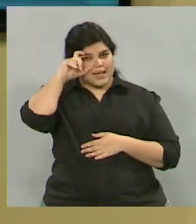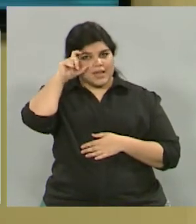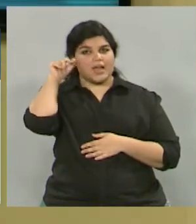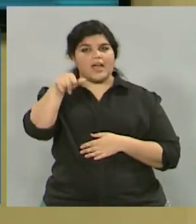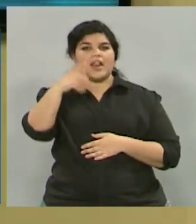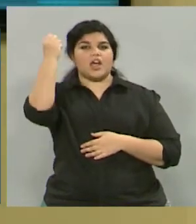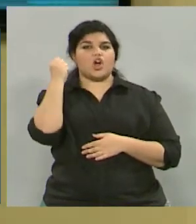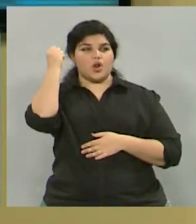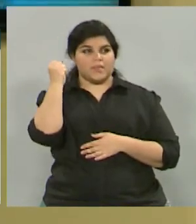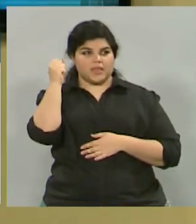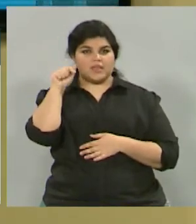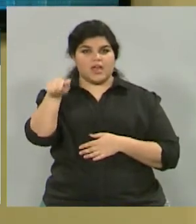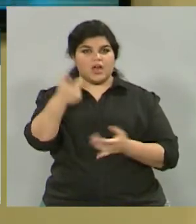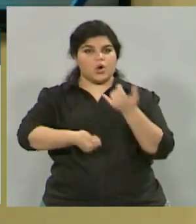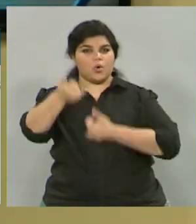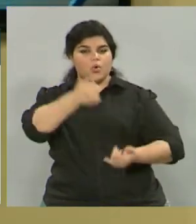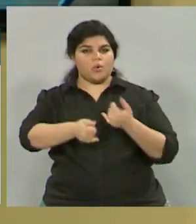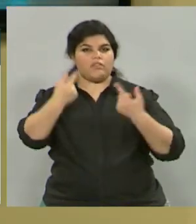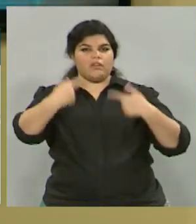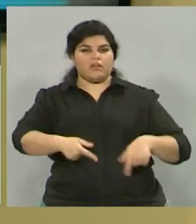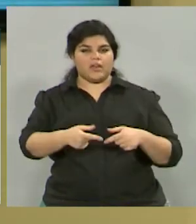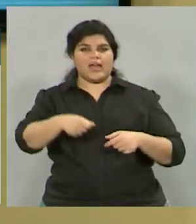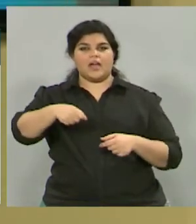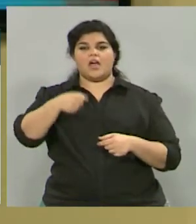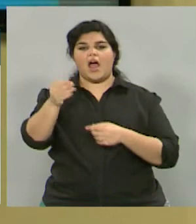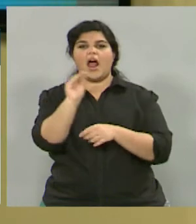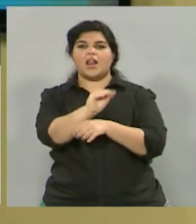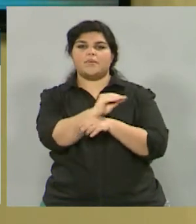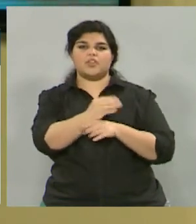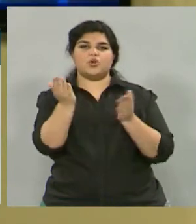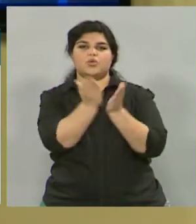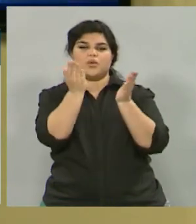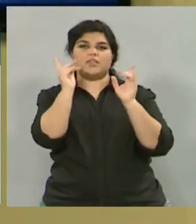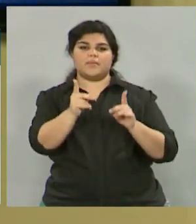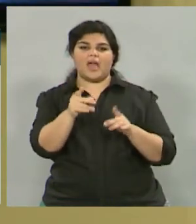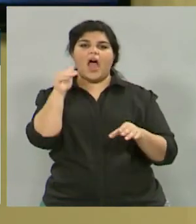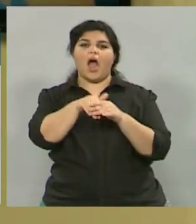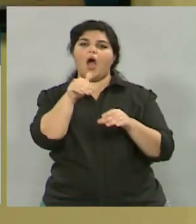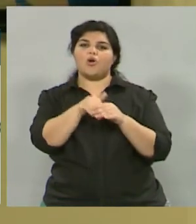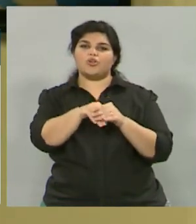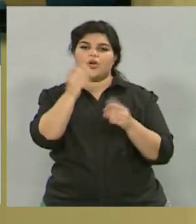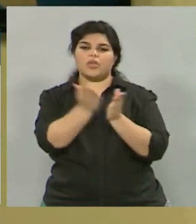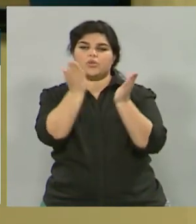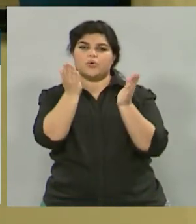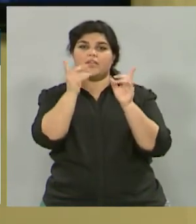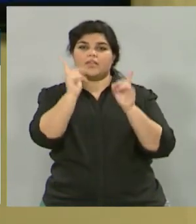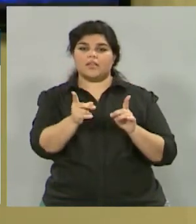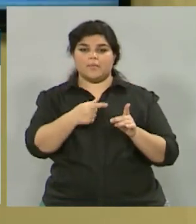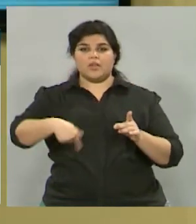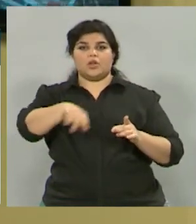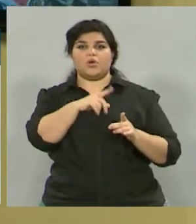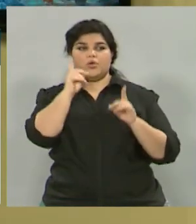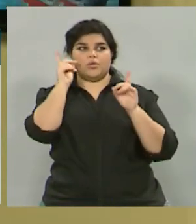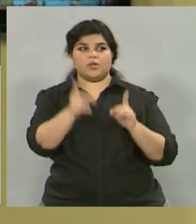él es economista, nos estaba hablando justamente sobre el tema de la canasta de los estudiantes, todo lo que tiene que ver con el ahorro de los estudiantes y que de algún modo nos ve afectados